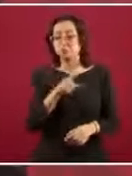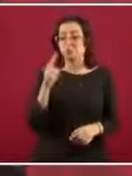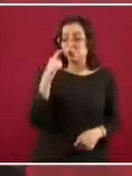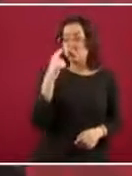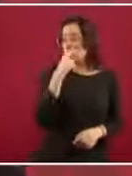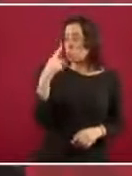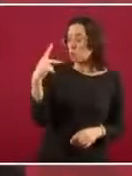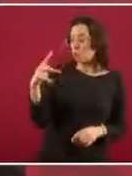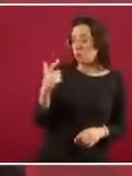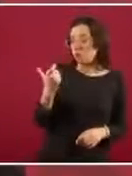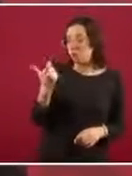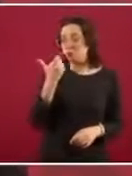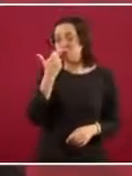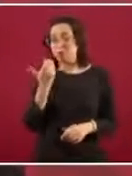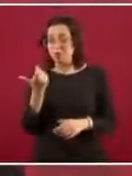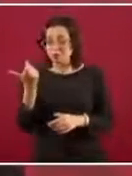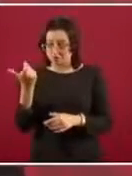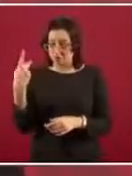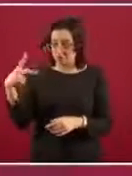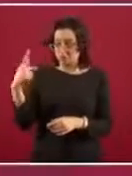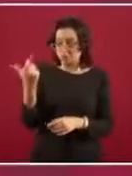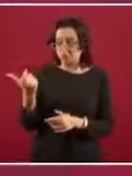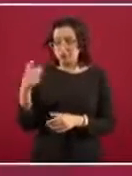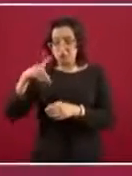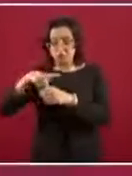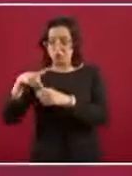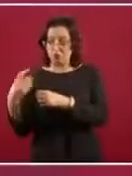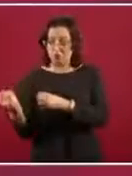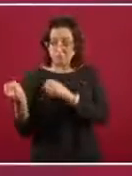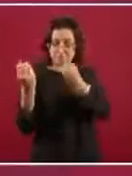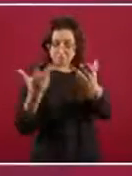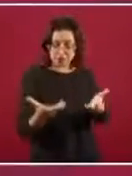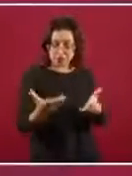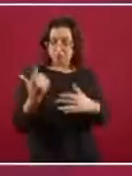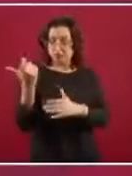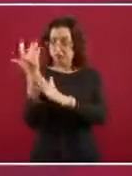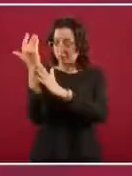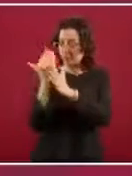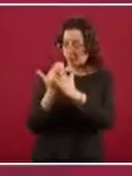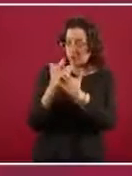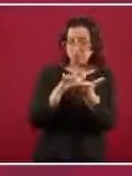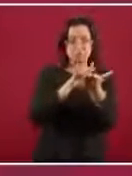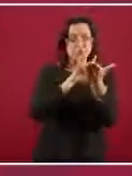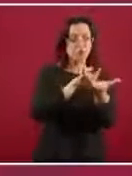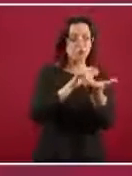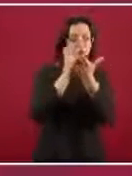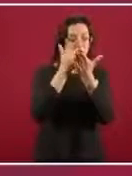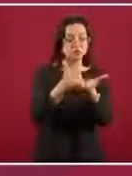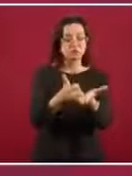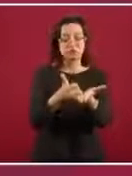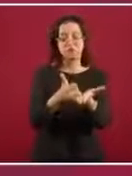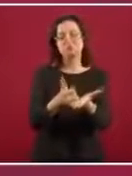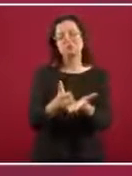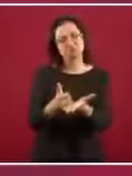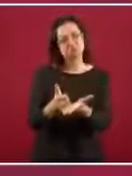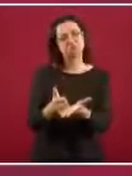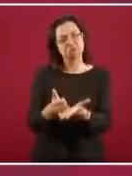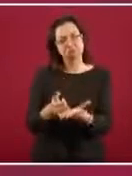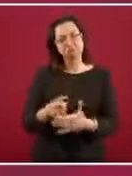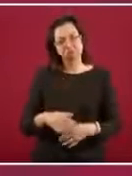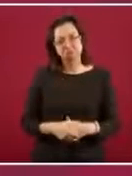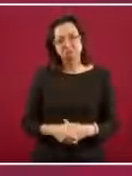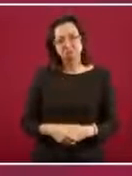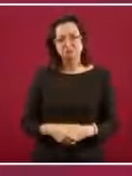reducir los sueldos, por ayudar. Hay algo que